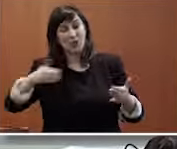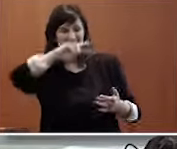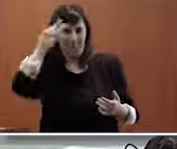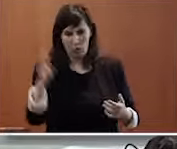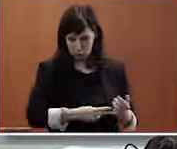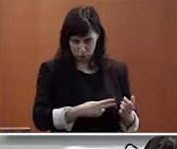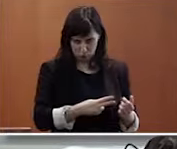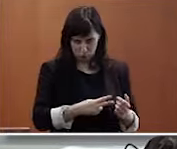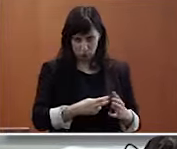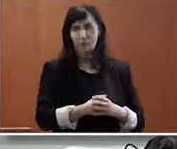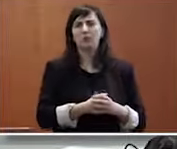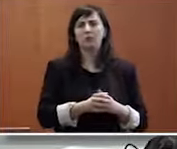euros.